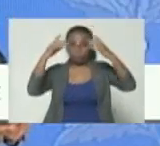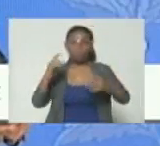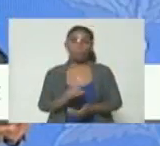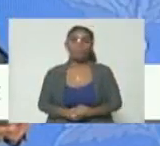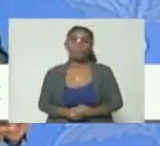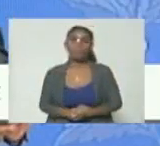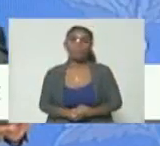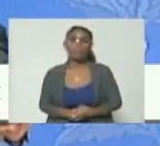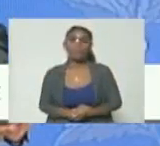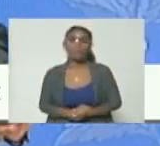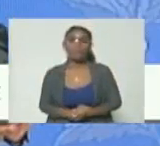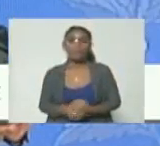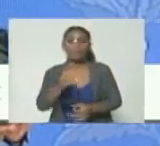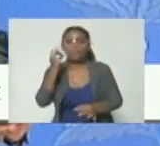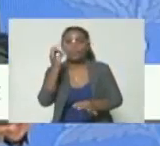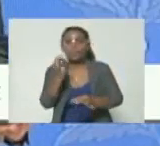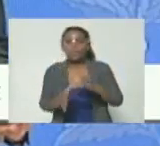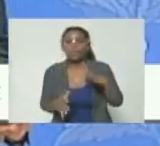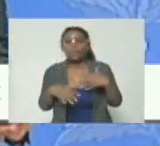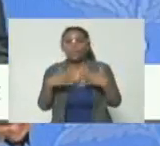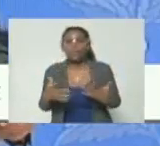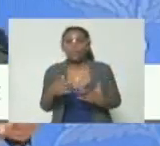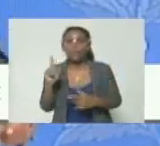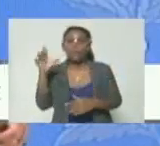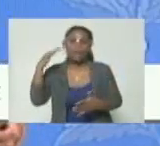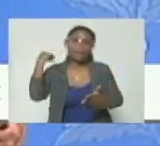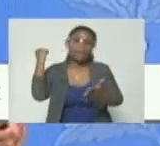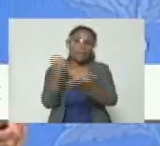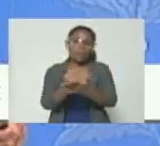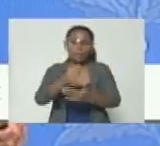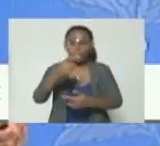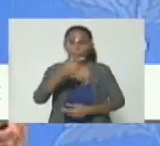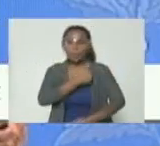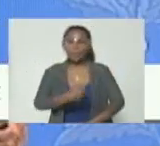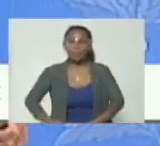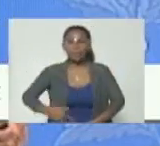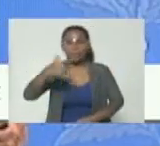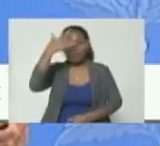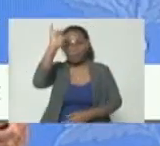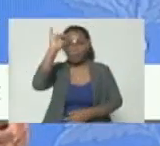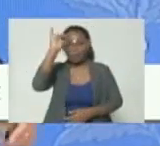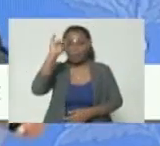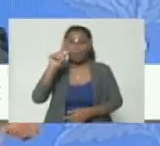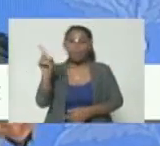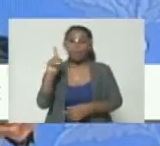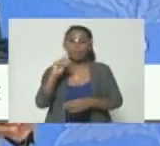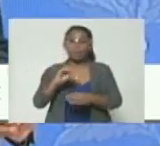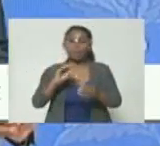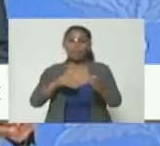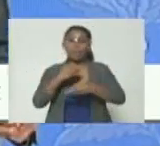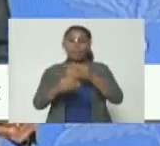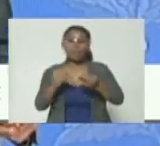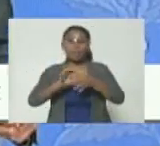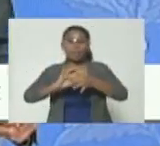resulta que es asesinado el presidente de Haití y se desencadenan